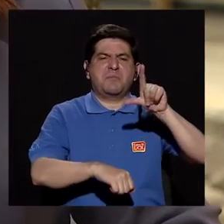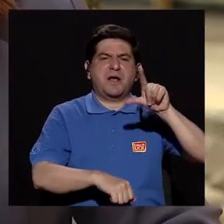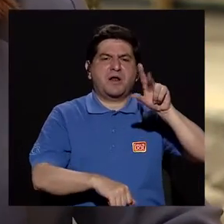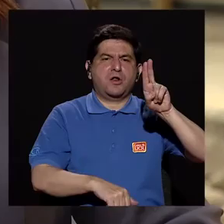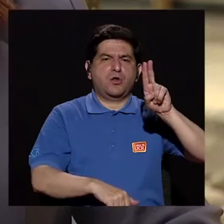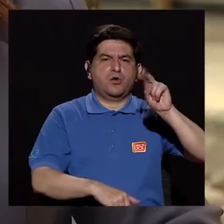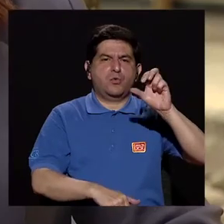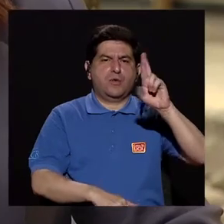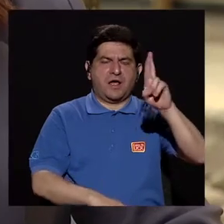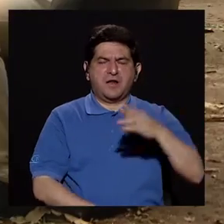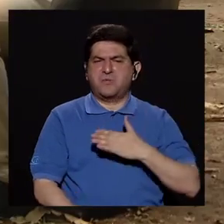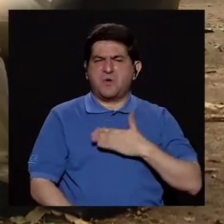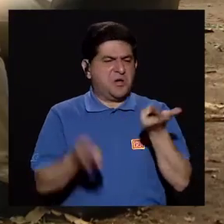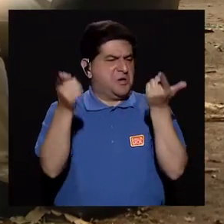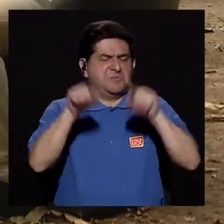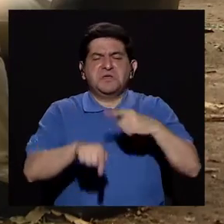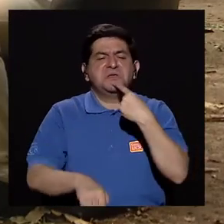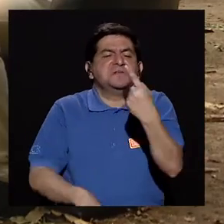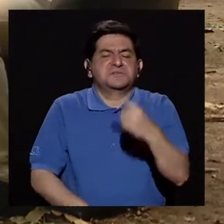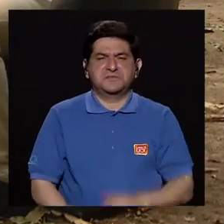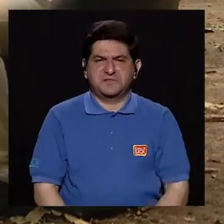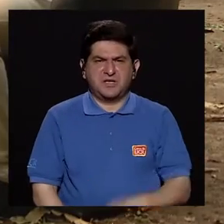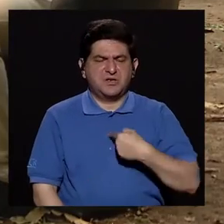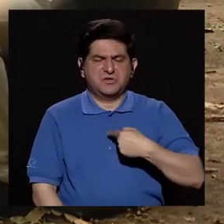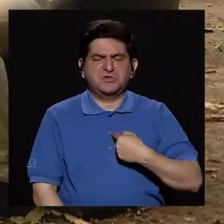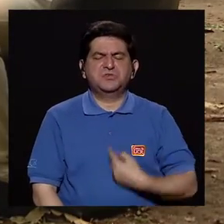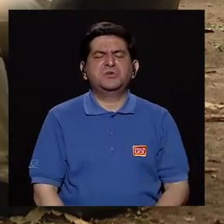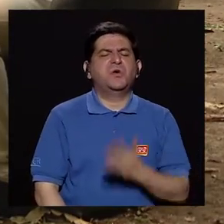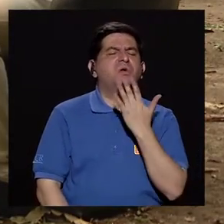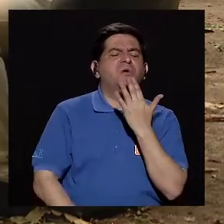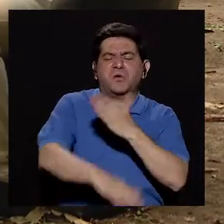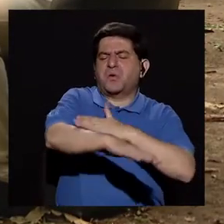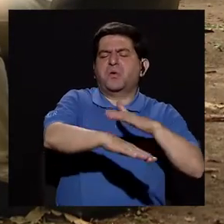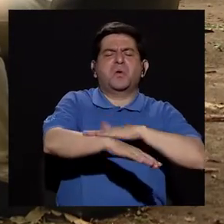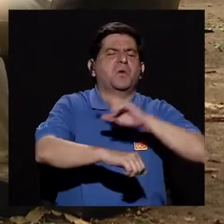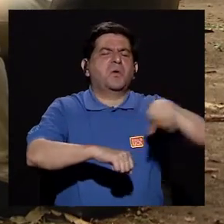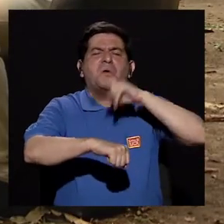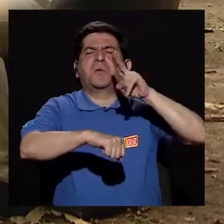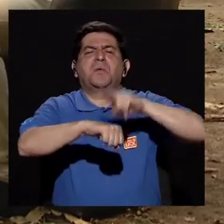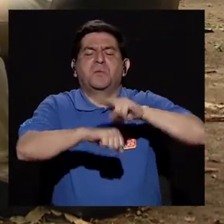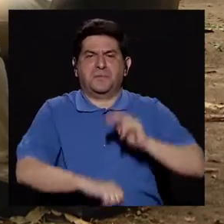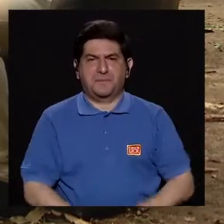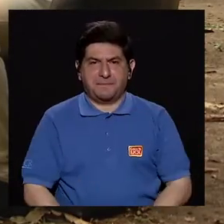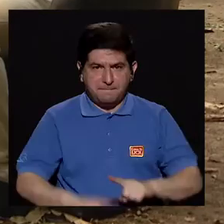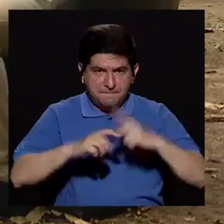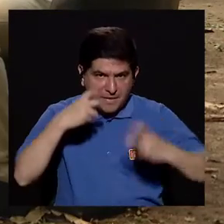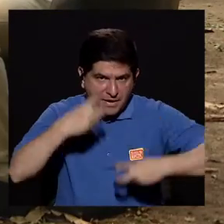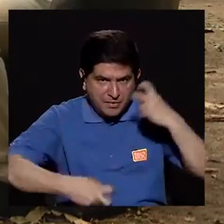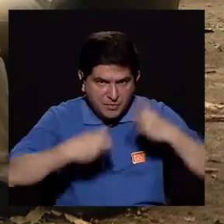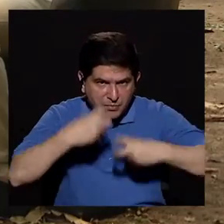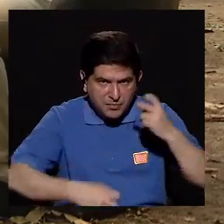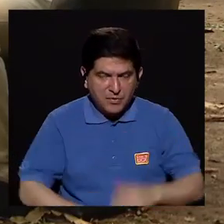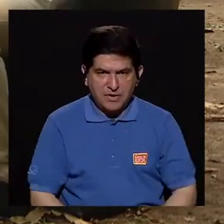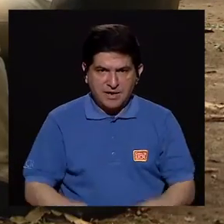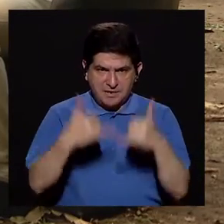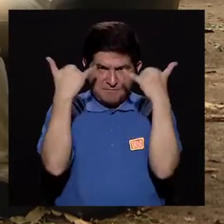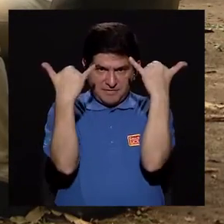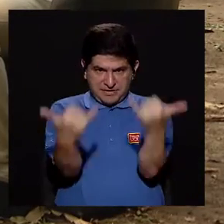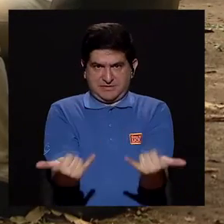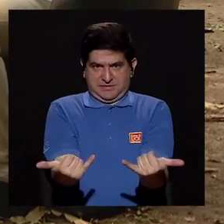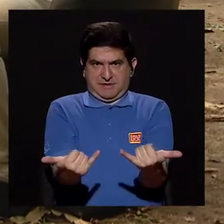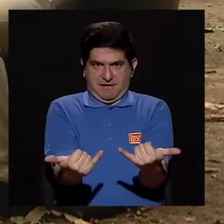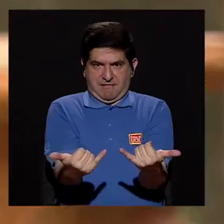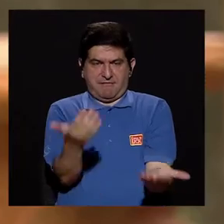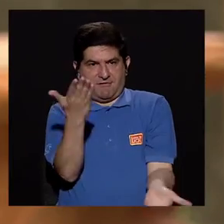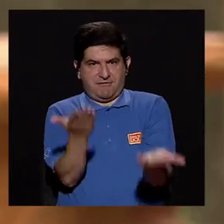No, eso no me va a pasar a mí. Tranquila, no, yo me bronceo, yo me asoleo, no pasa nada. Y el problema es que cuando ya